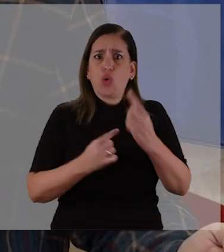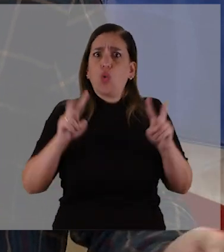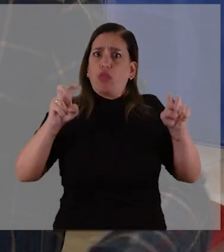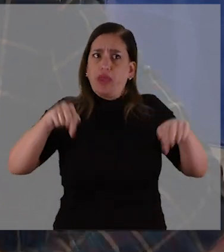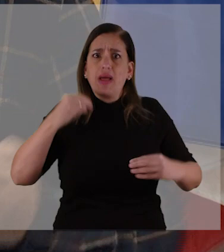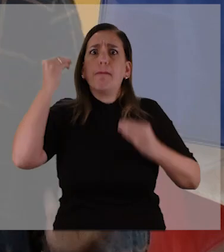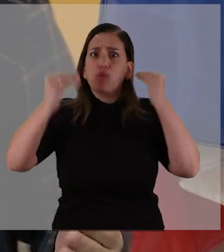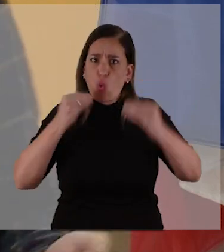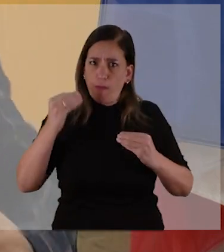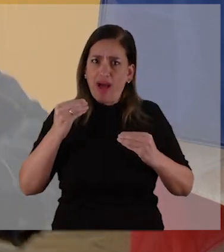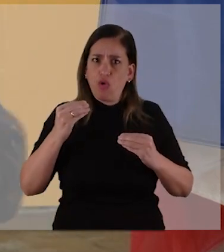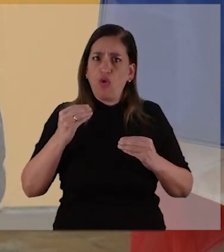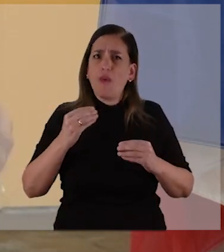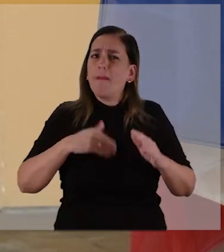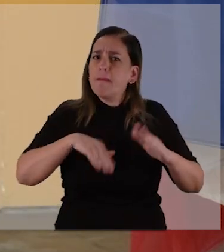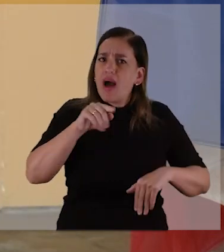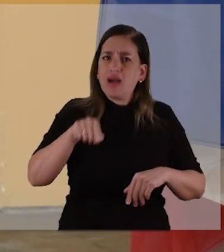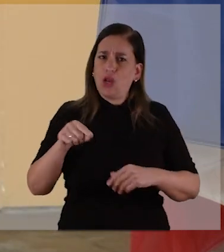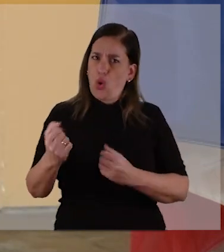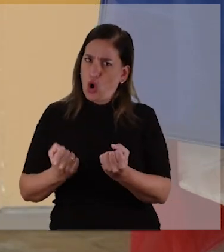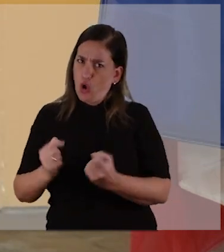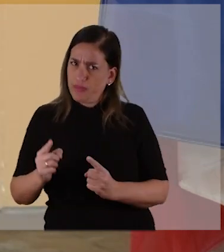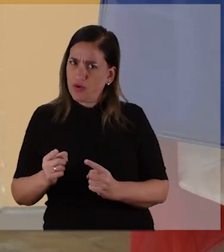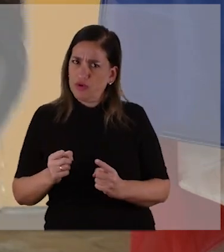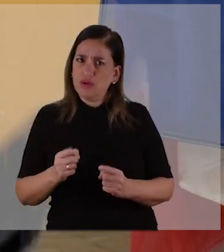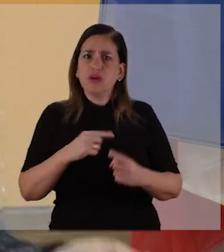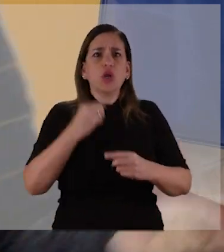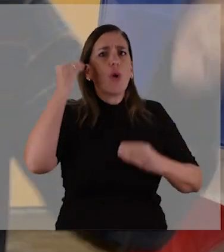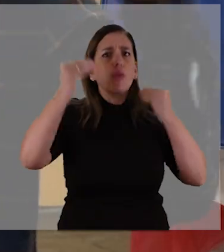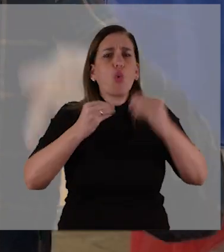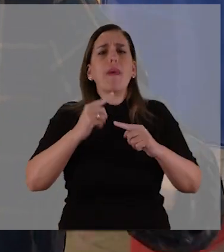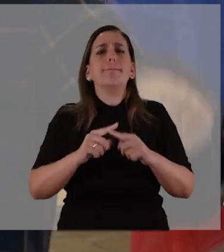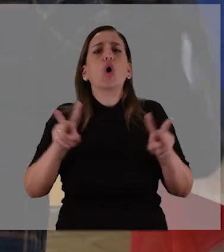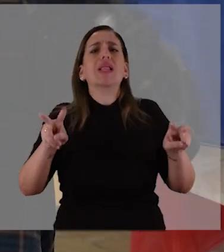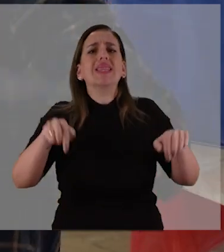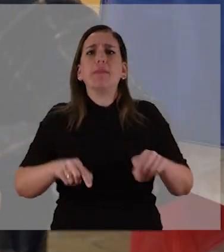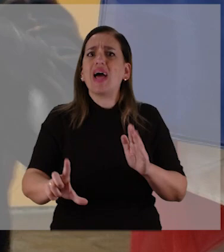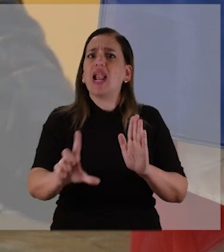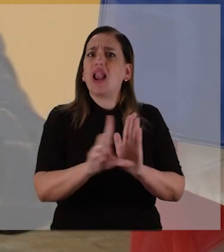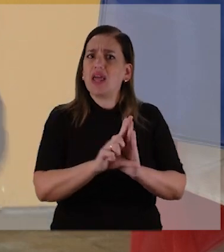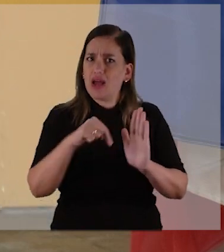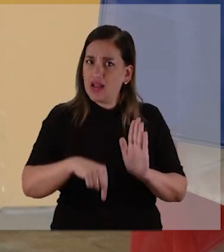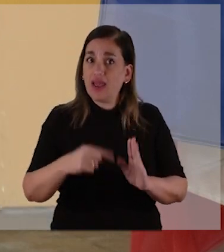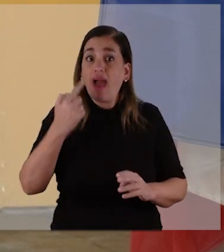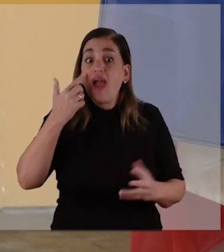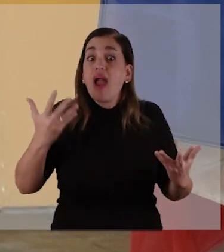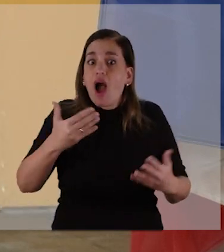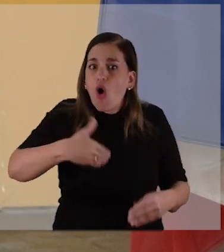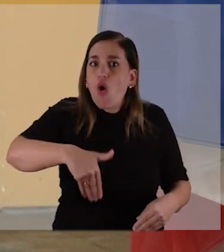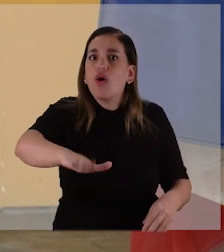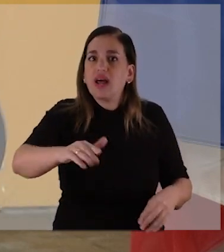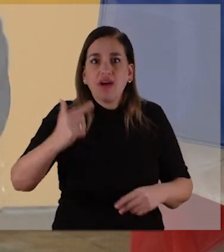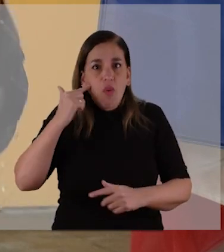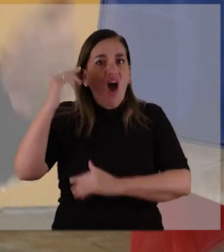y hay algunos temas que nos preocupan por encima de lo económico. O sea, nos preocupan por temas legales